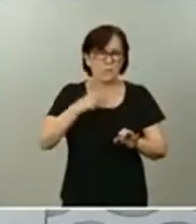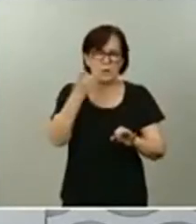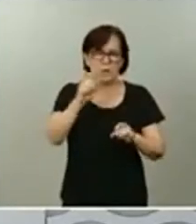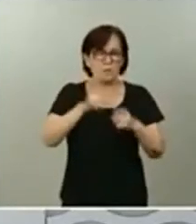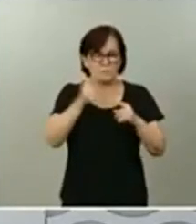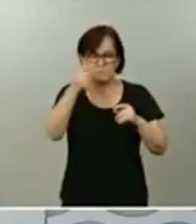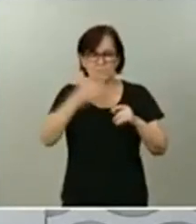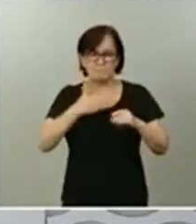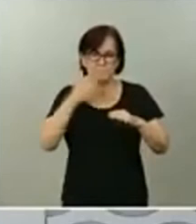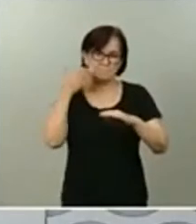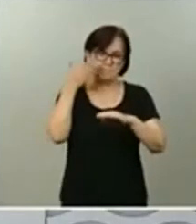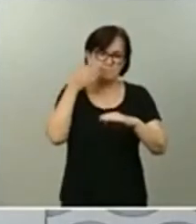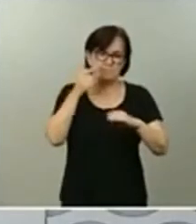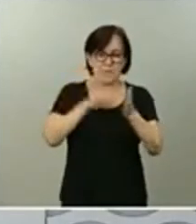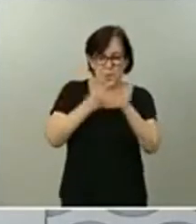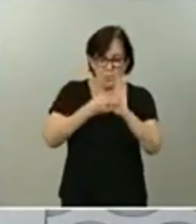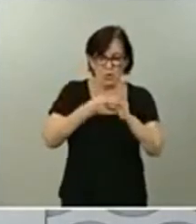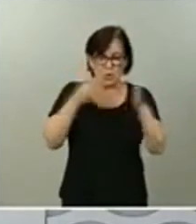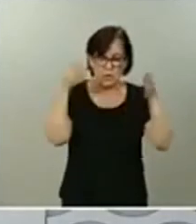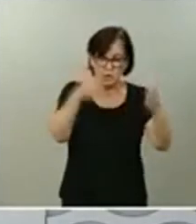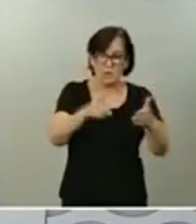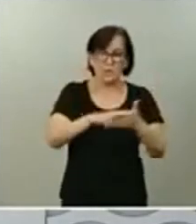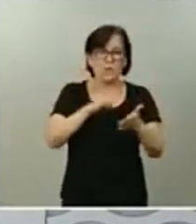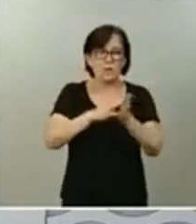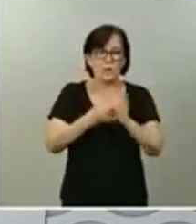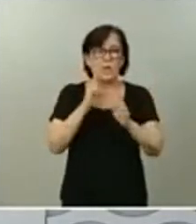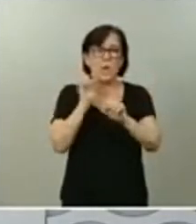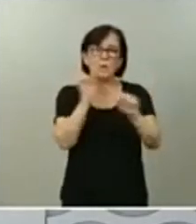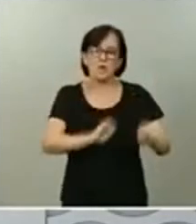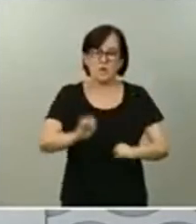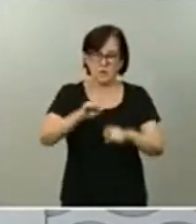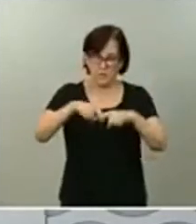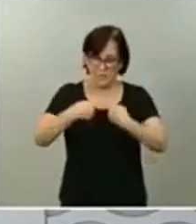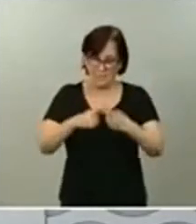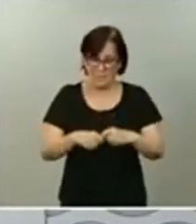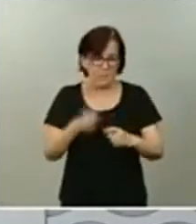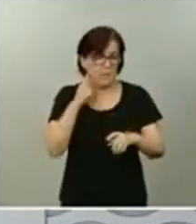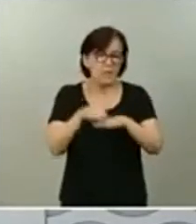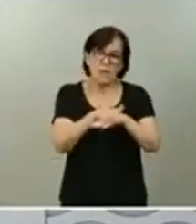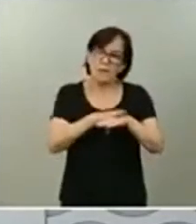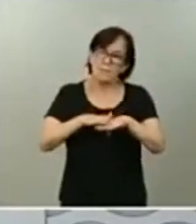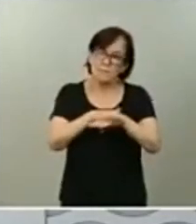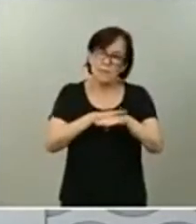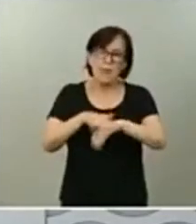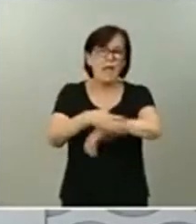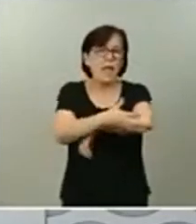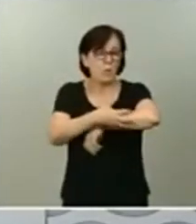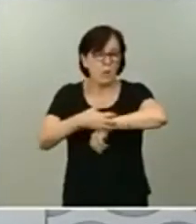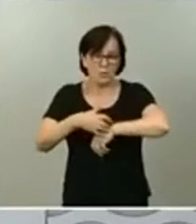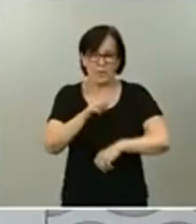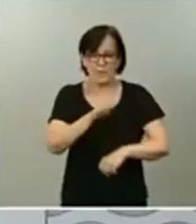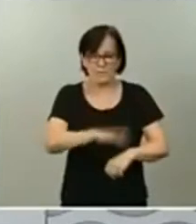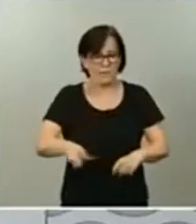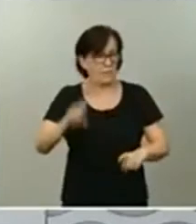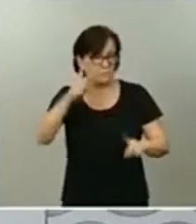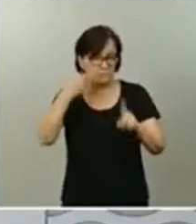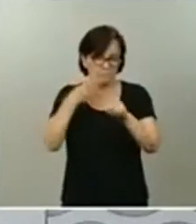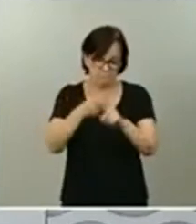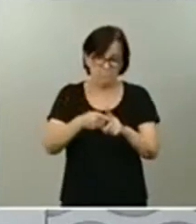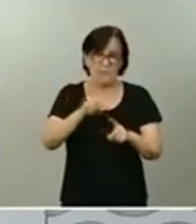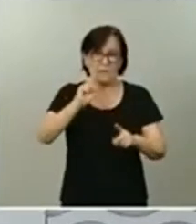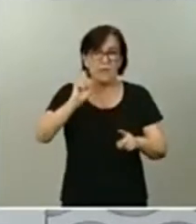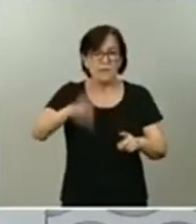proyectos que trabajan en la protección de las familias, básicamente en la pobreza infantil y, por tanto, en todas